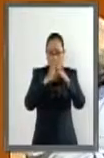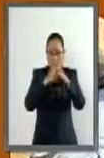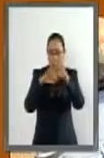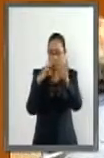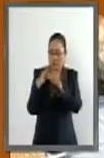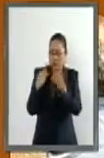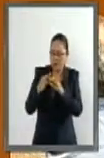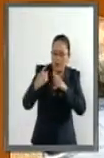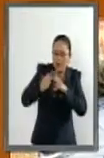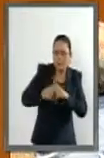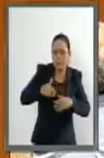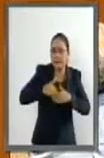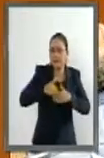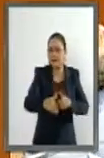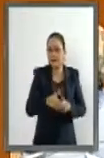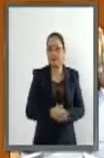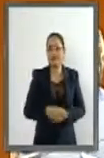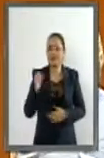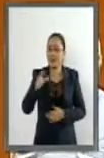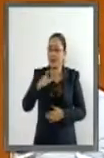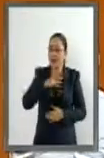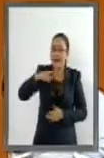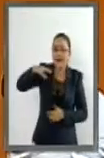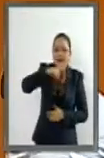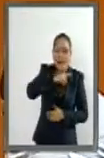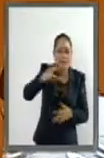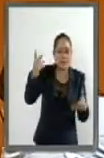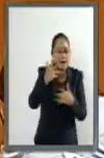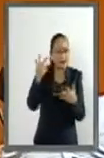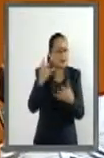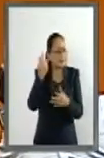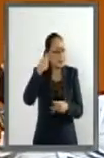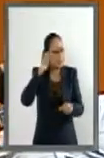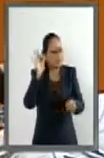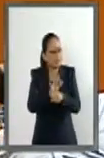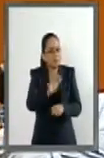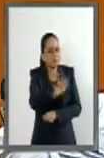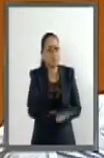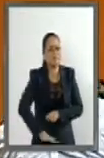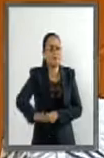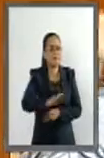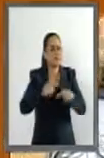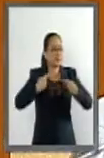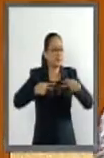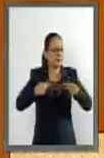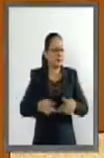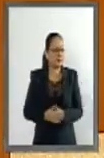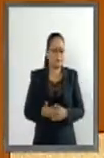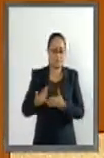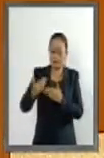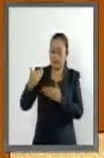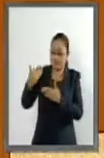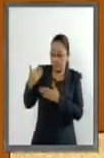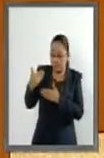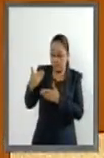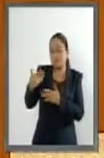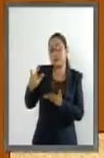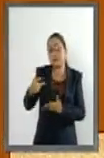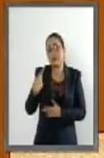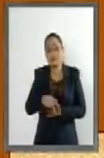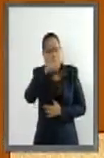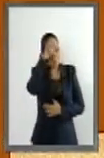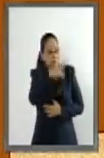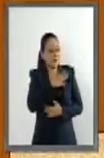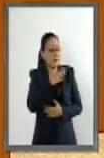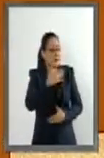realizaron acciones expeditas para atender a la población. En los últimos años, México ha